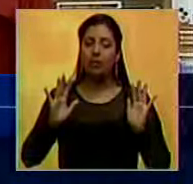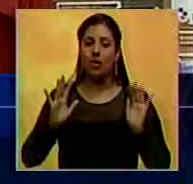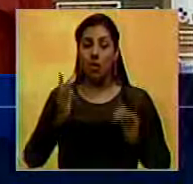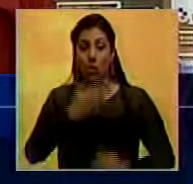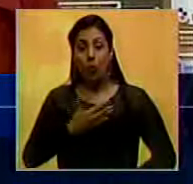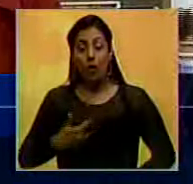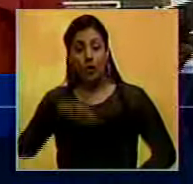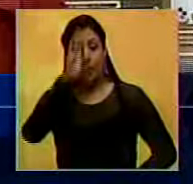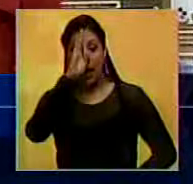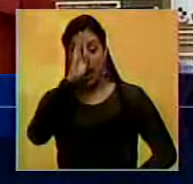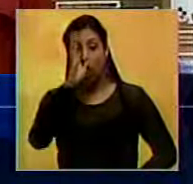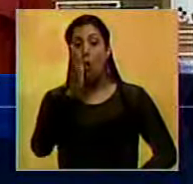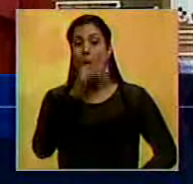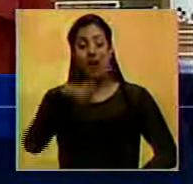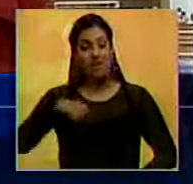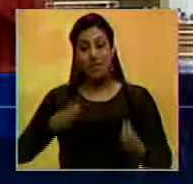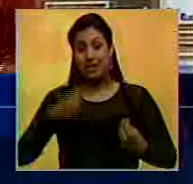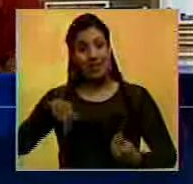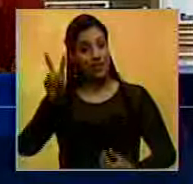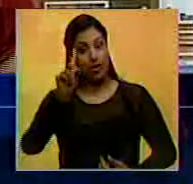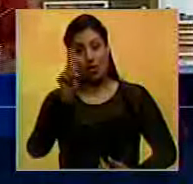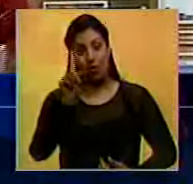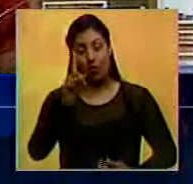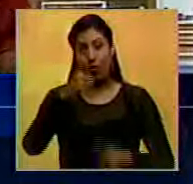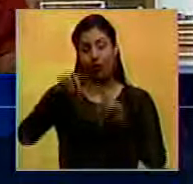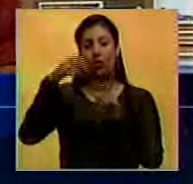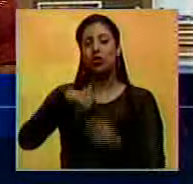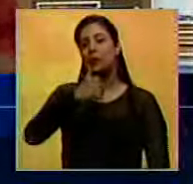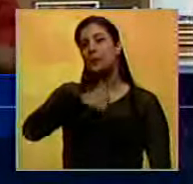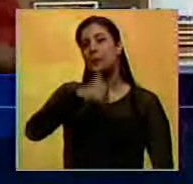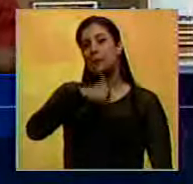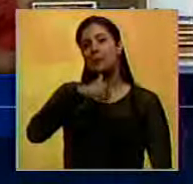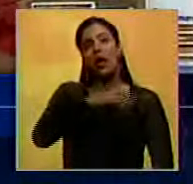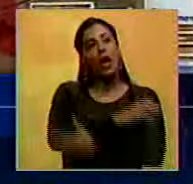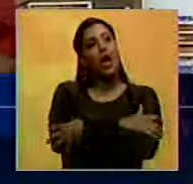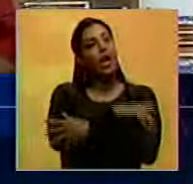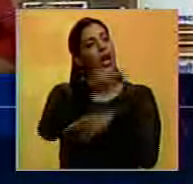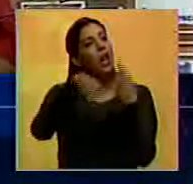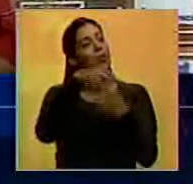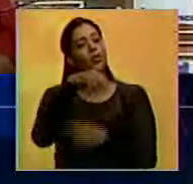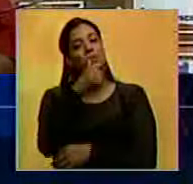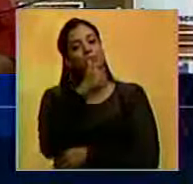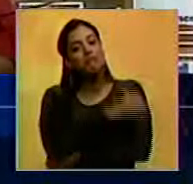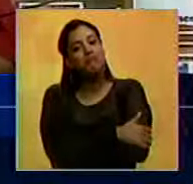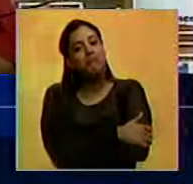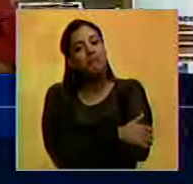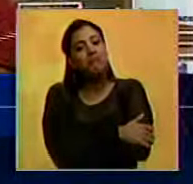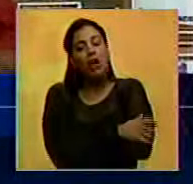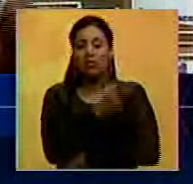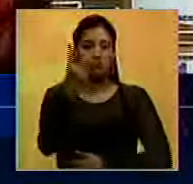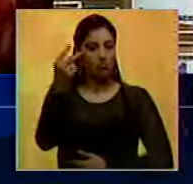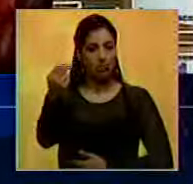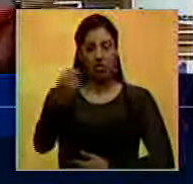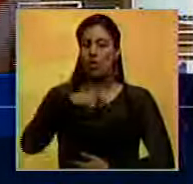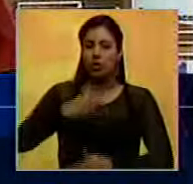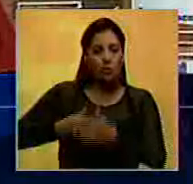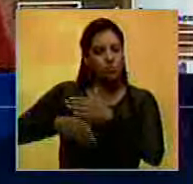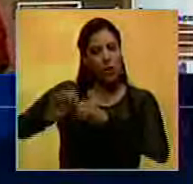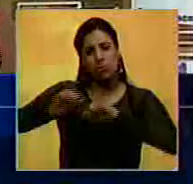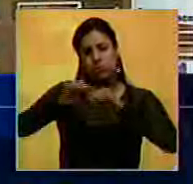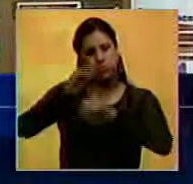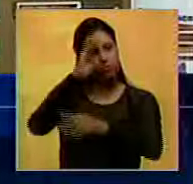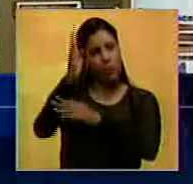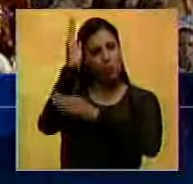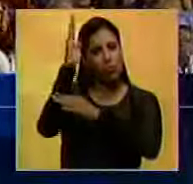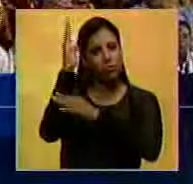dueño de banco que ni siquiera vive en Venezuela, nosotros no nos vamos a quedar cruzados, la revolución no se va a quedar cruzada de brazos y vamos nosotros a actuar